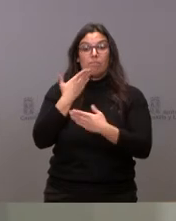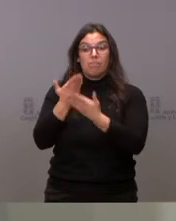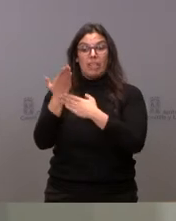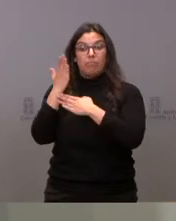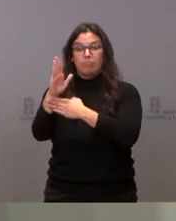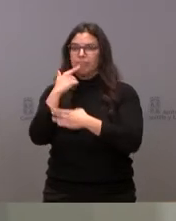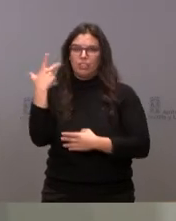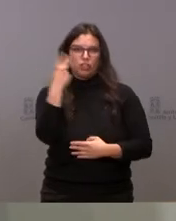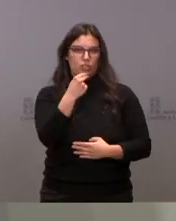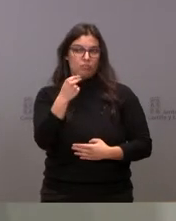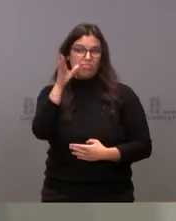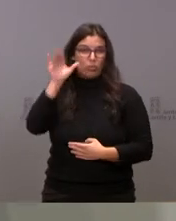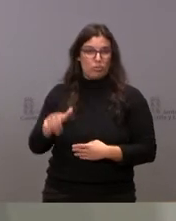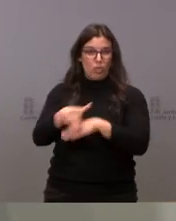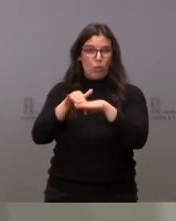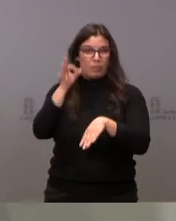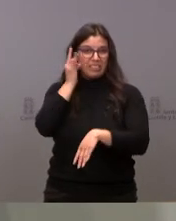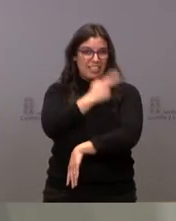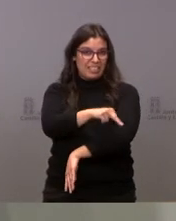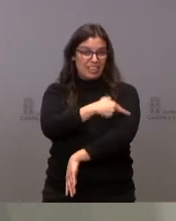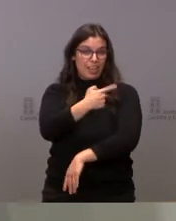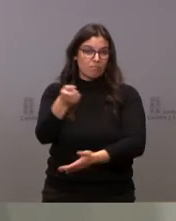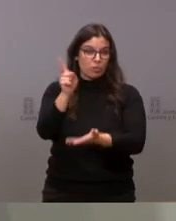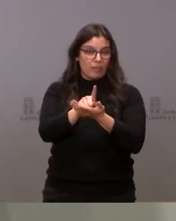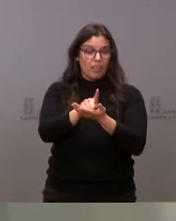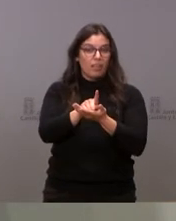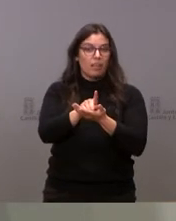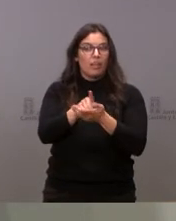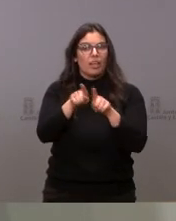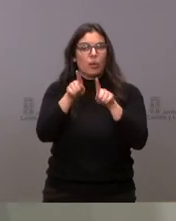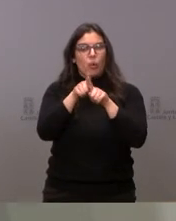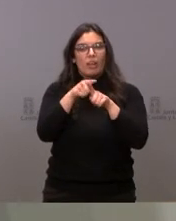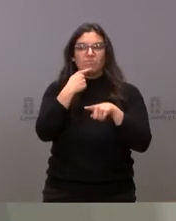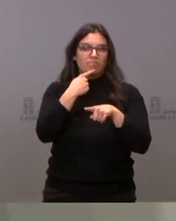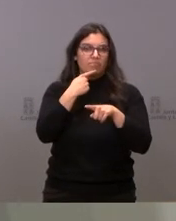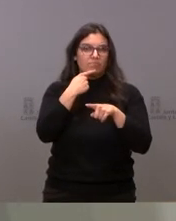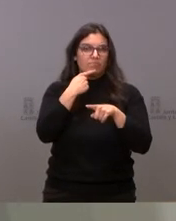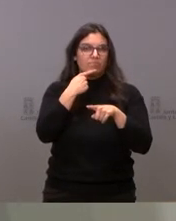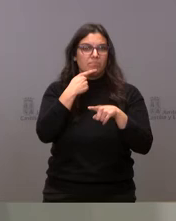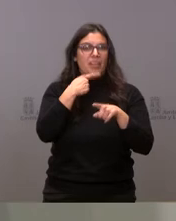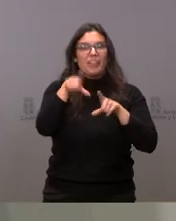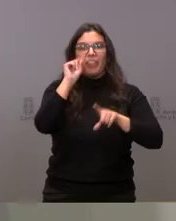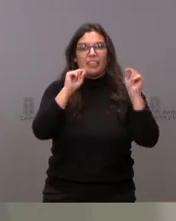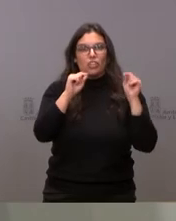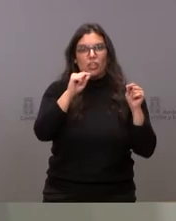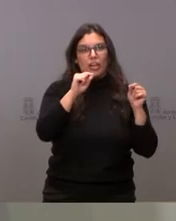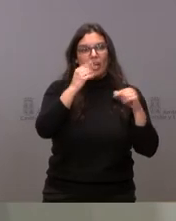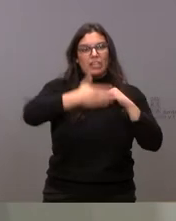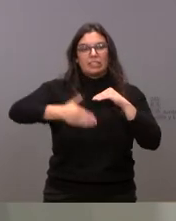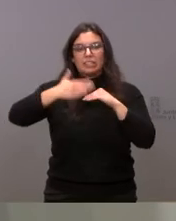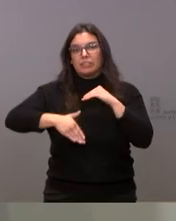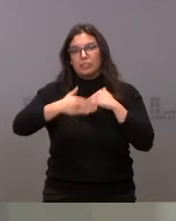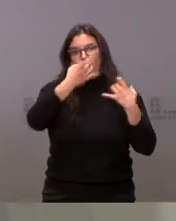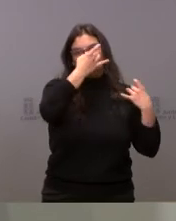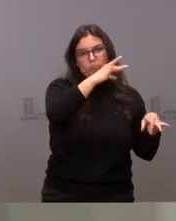de la ministra de Sanidad nuevamente encargando a las comunidades autónomas la toma de las medidas restrictivas. Es conocido